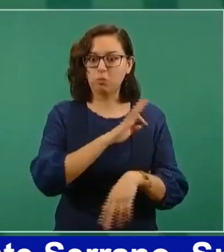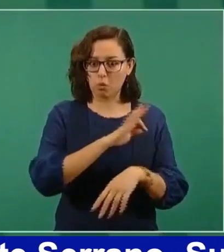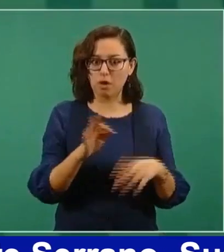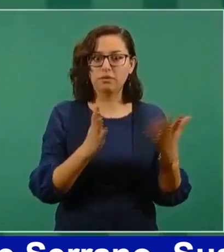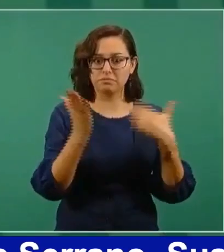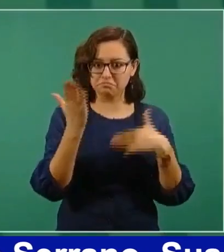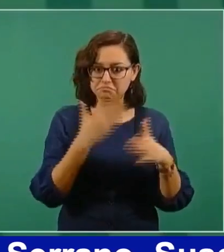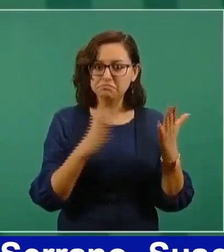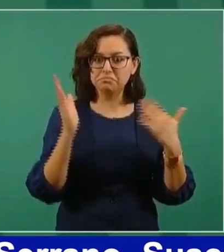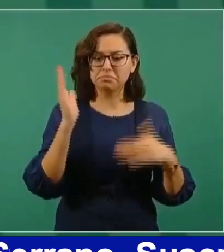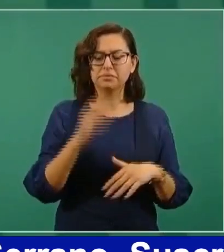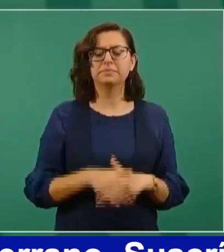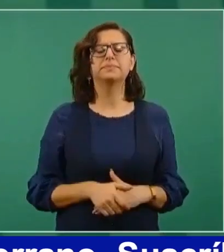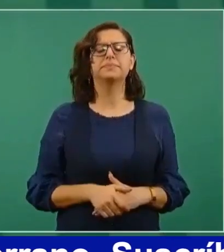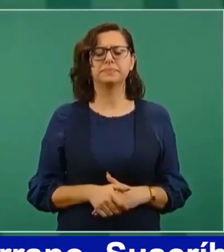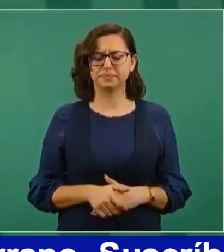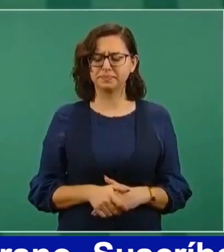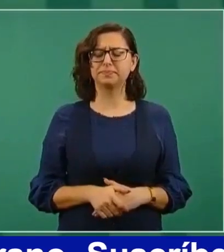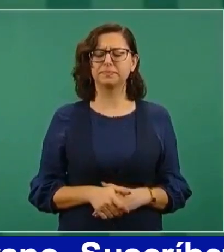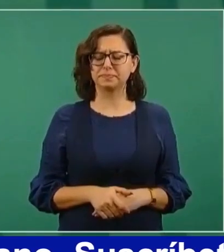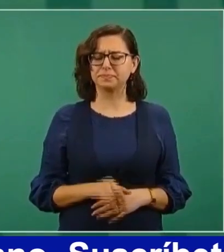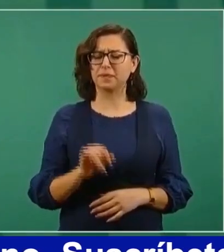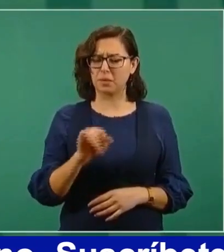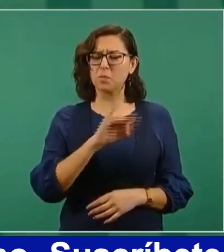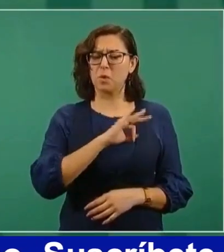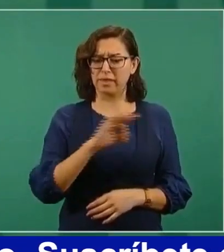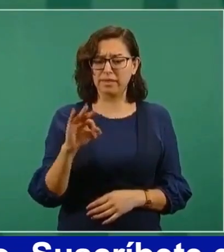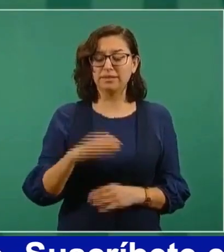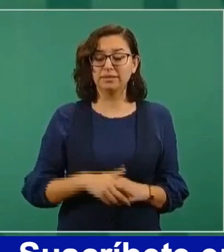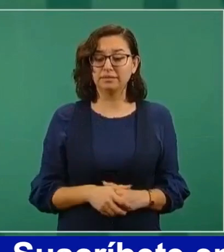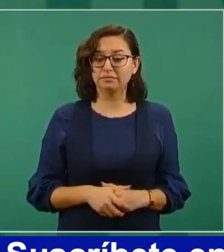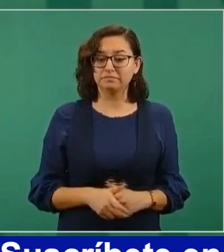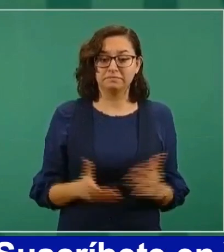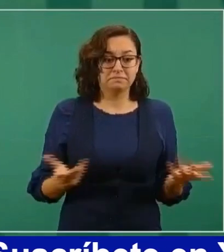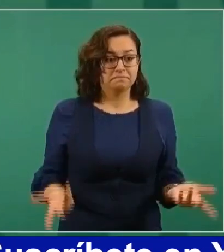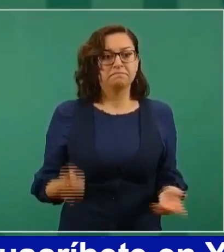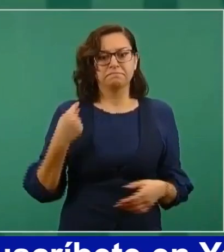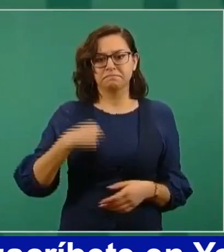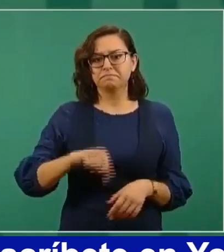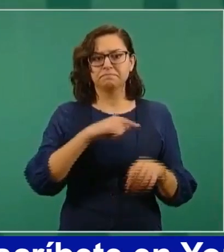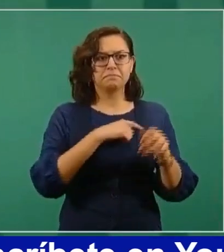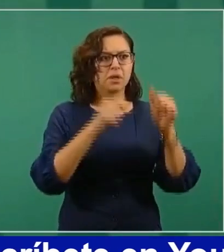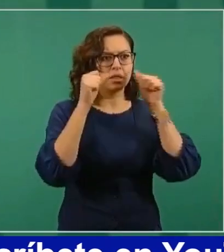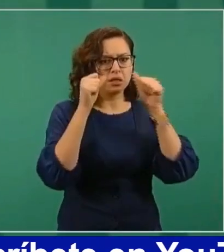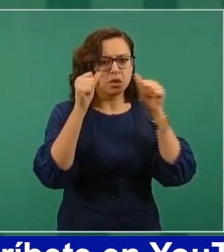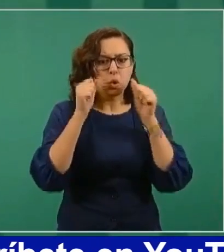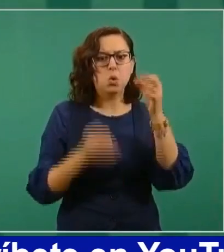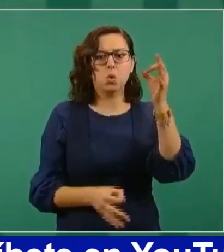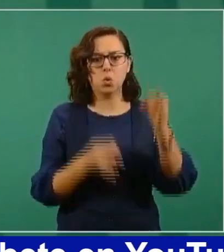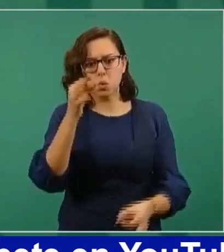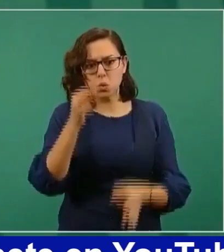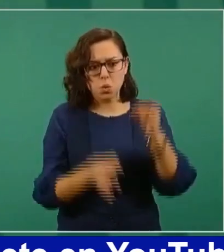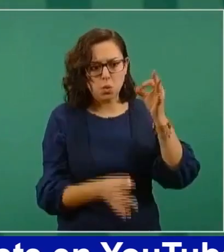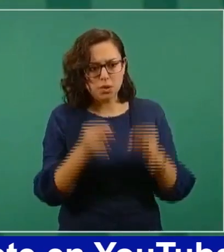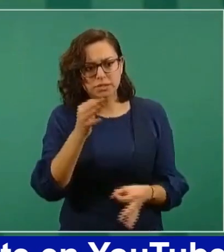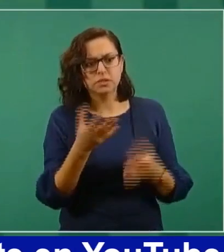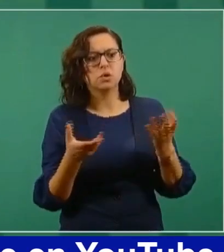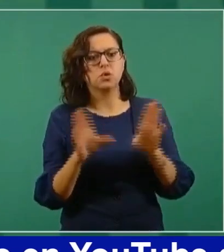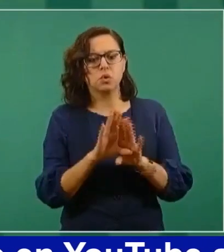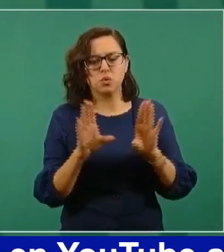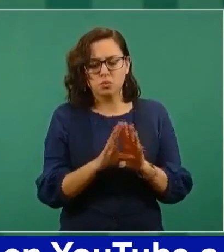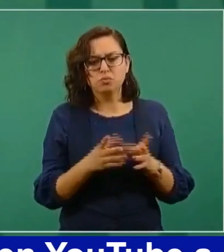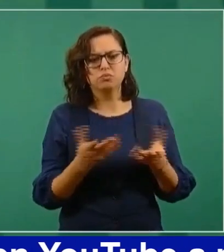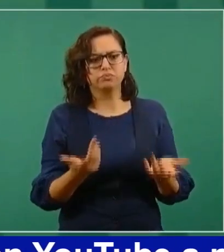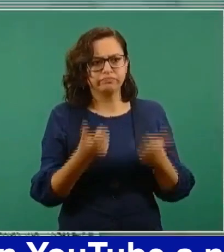pendientes de todos los juicios para no perderlos, para que no se afecte la hacienda pública.